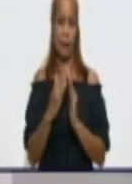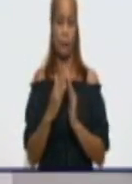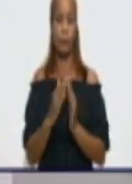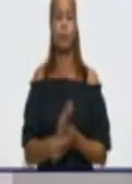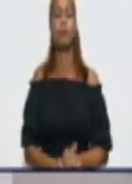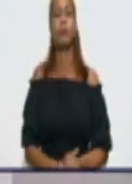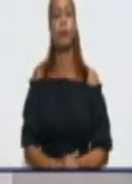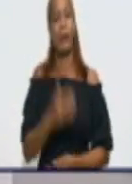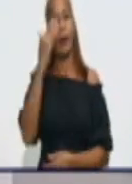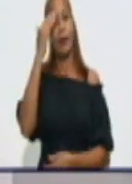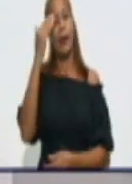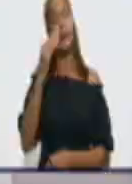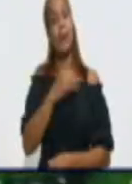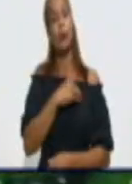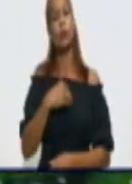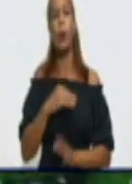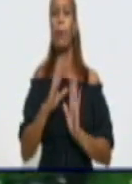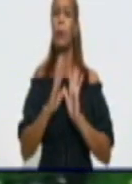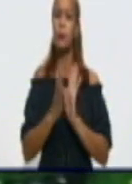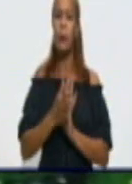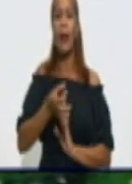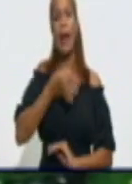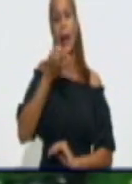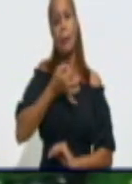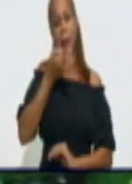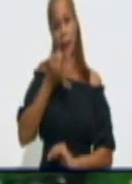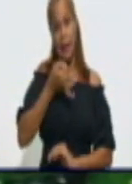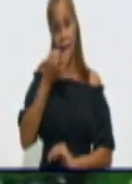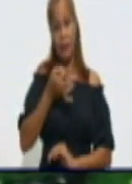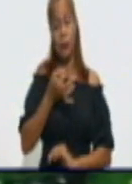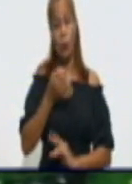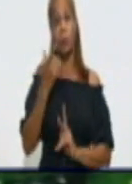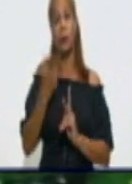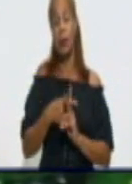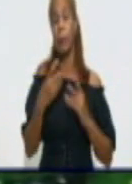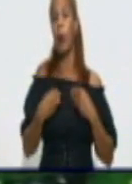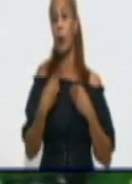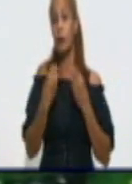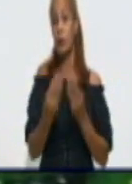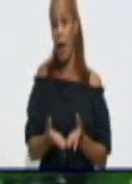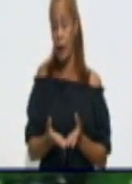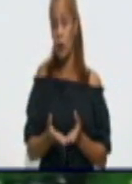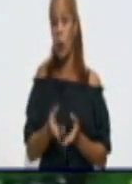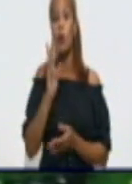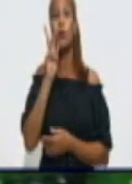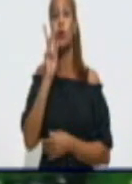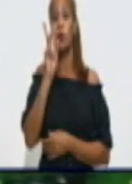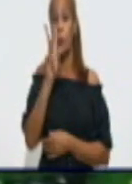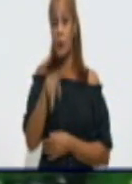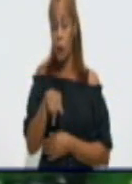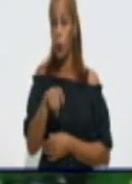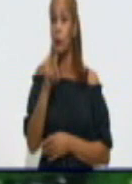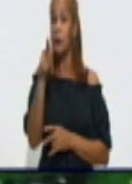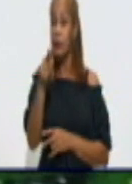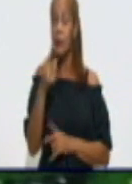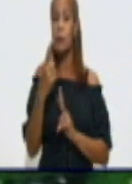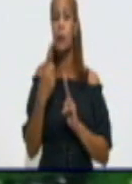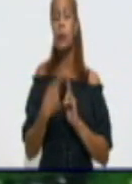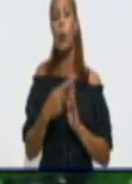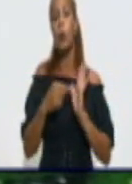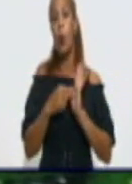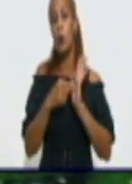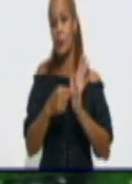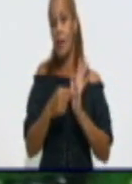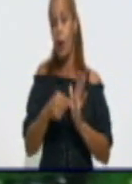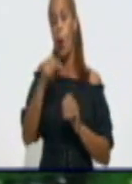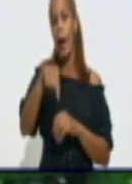Gracias, doctora, por toda esta explicación, por darnos su visión, su consejo además a esta